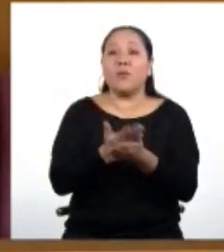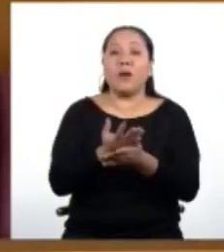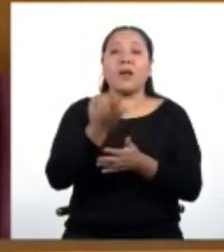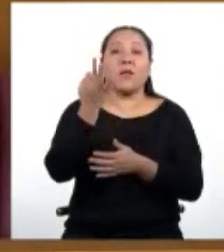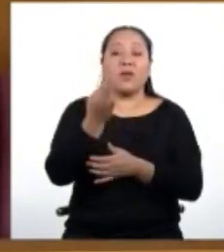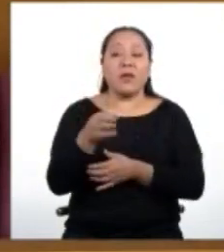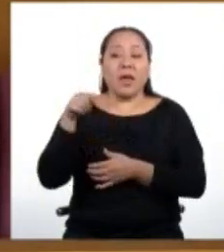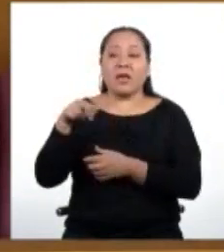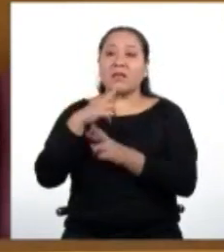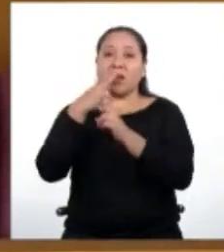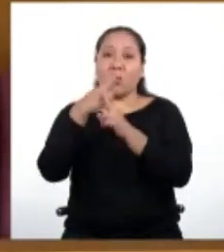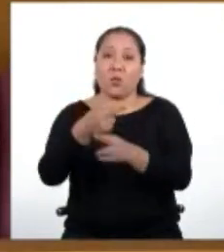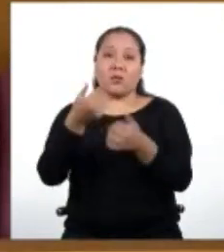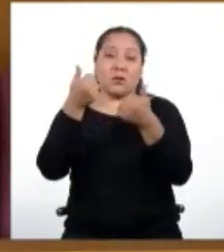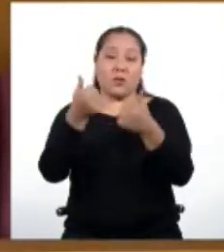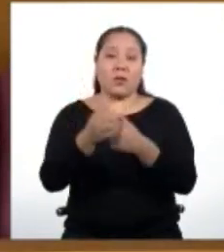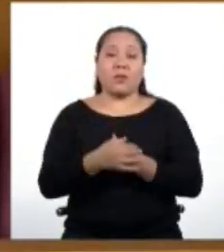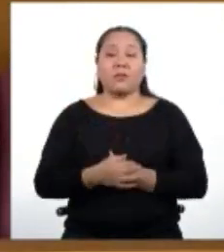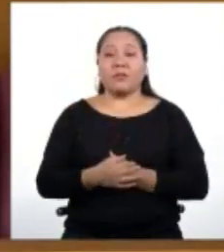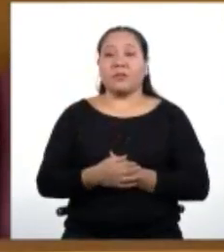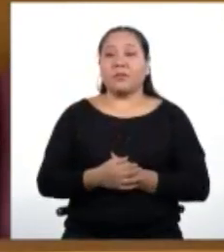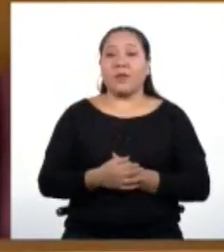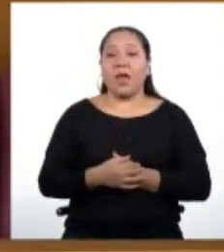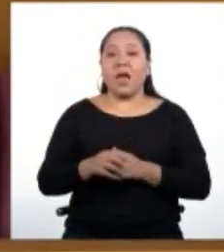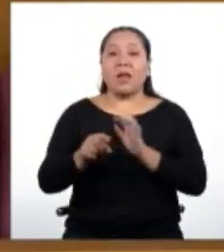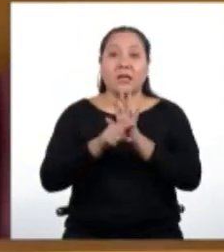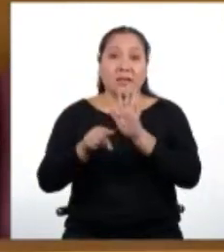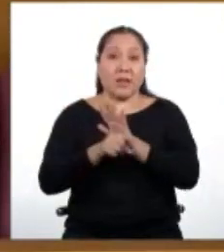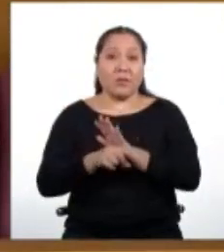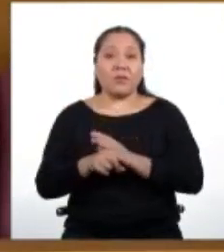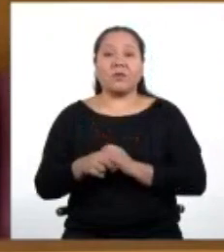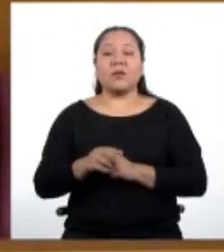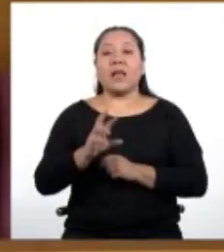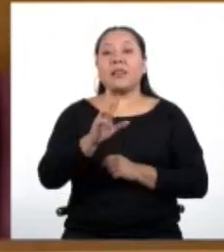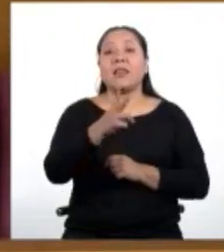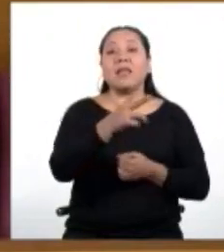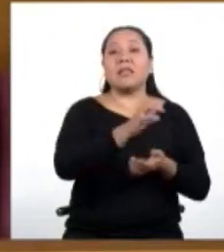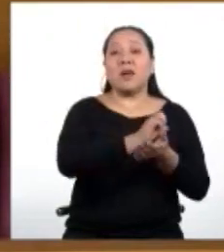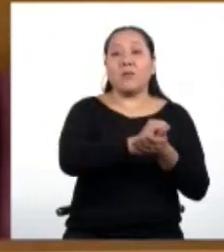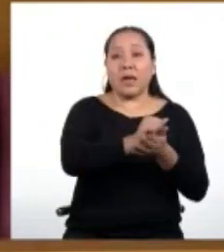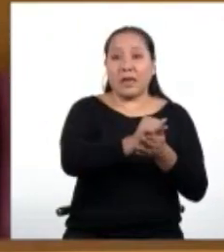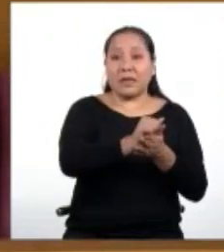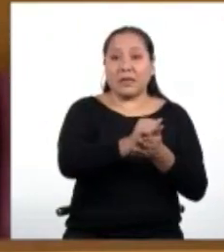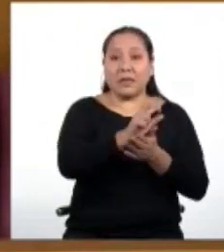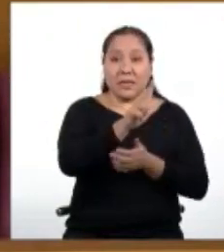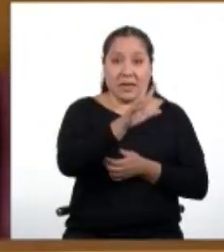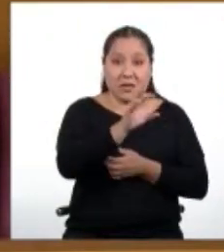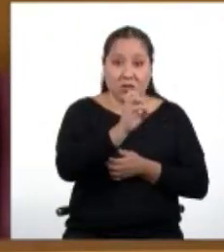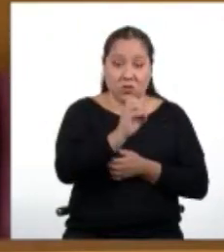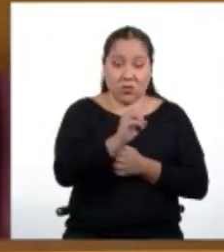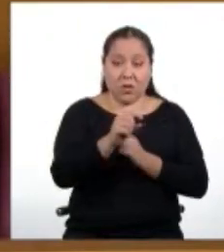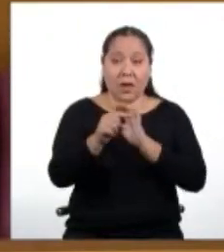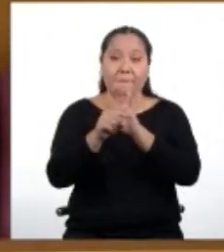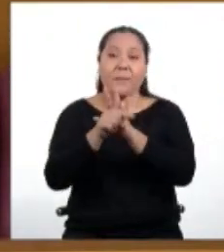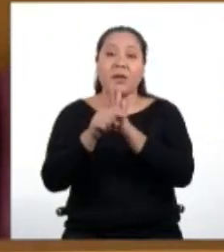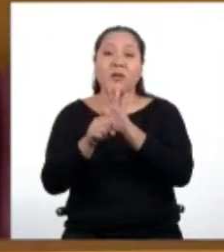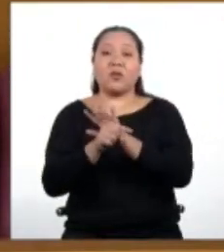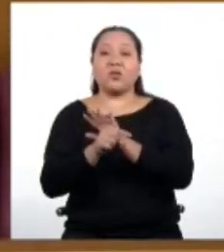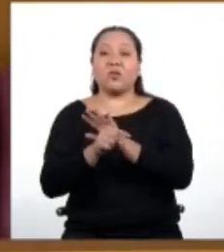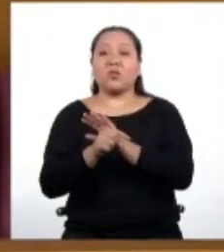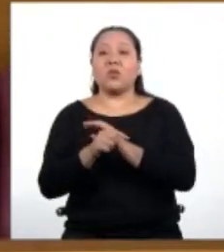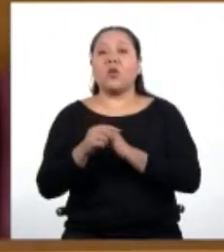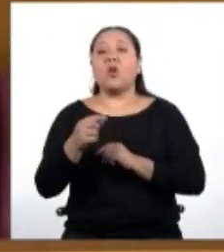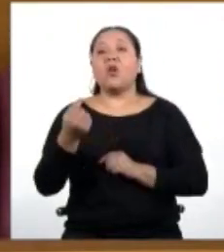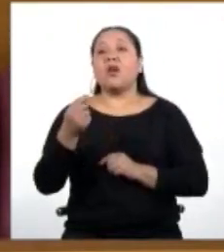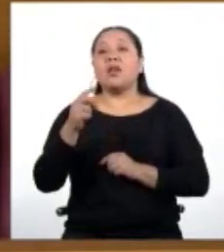Ahora, restamos la cantidad en soles que ahorró el tercer mes, que es 350, menos la cantidad en